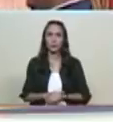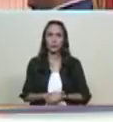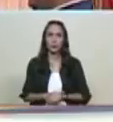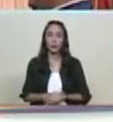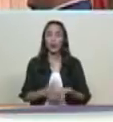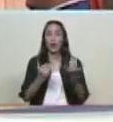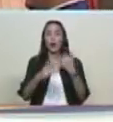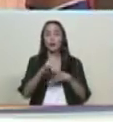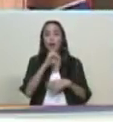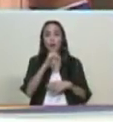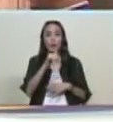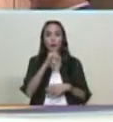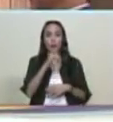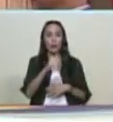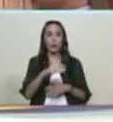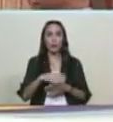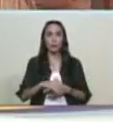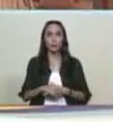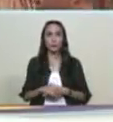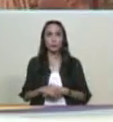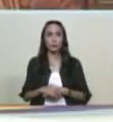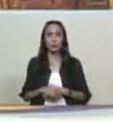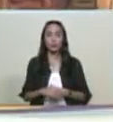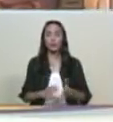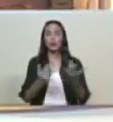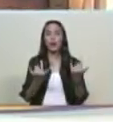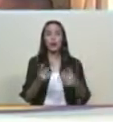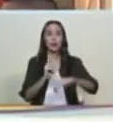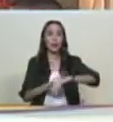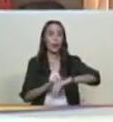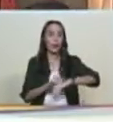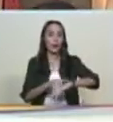te anuncio a esta hora